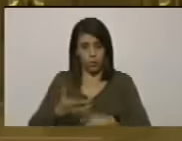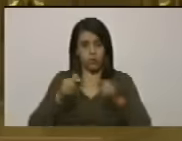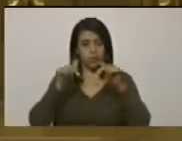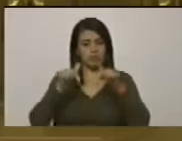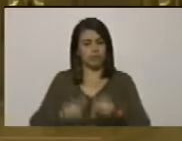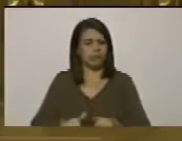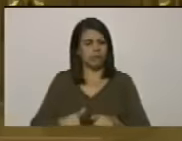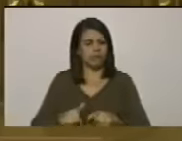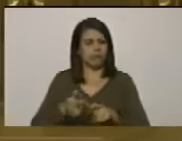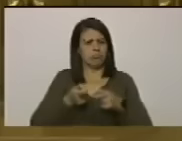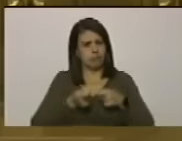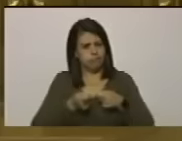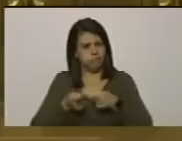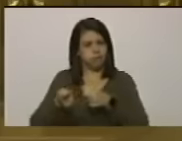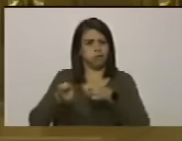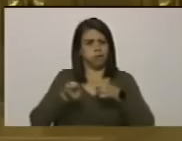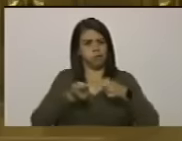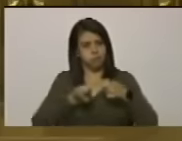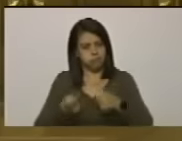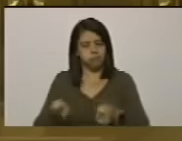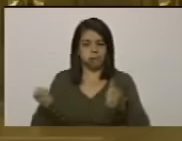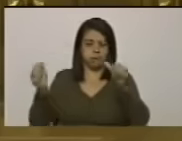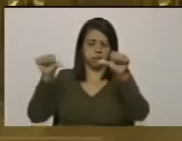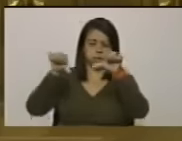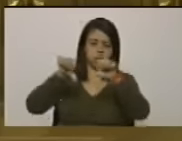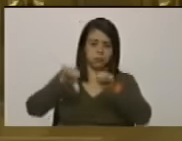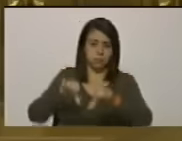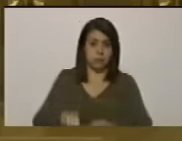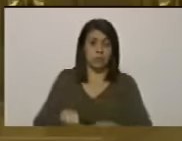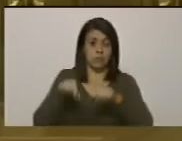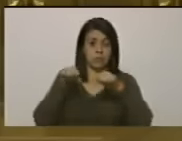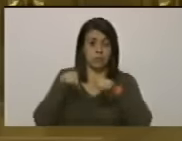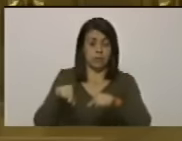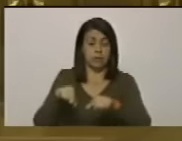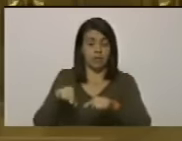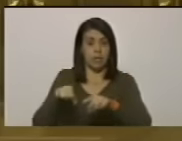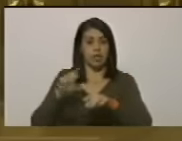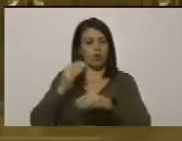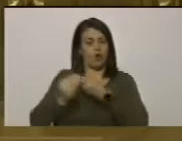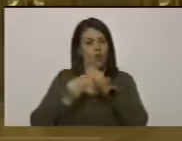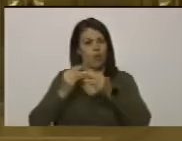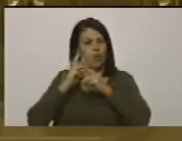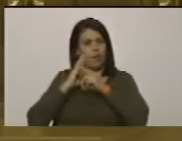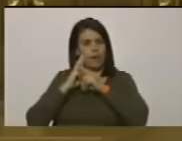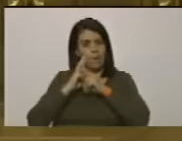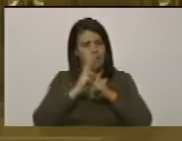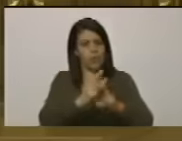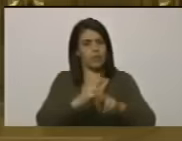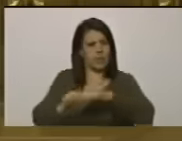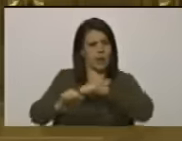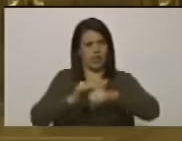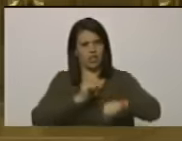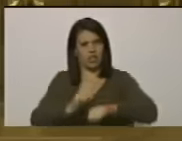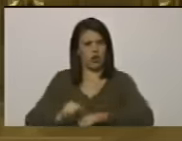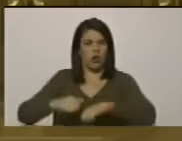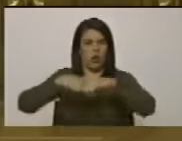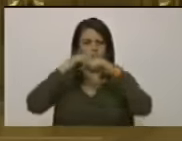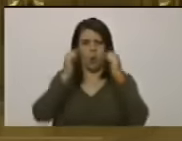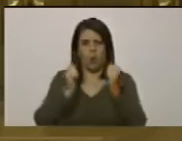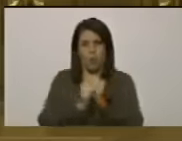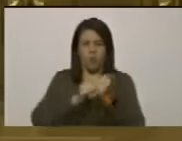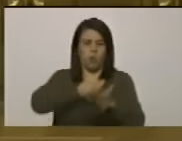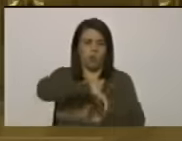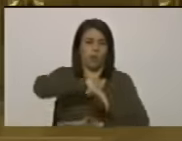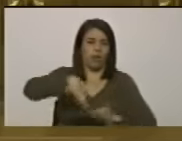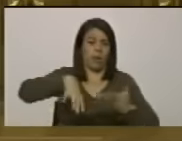una tentación de caer, precisamente responder a ese tipo de acciones con más